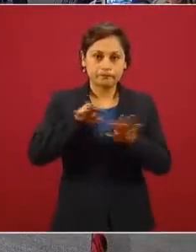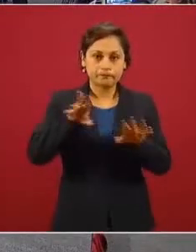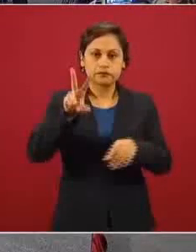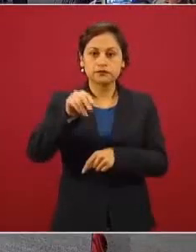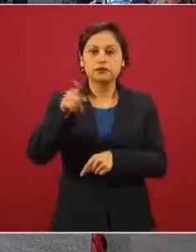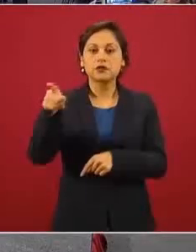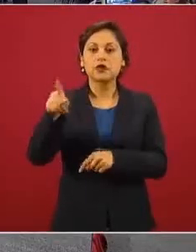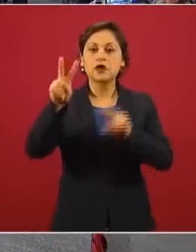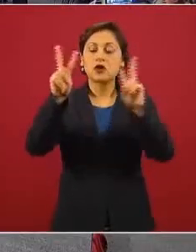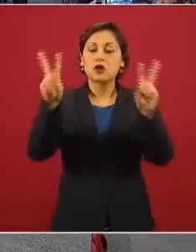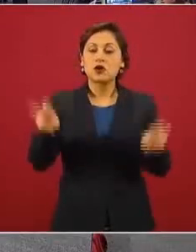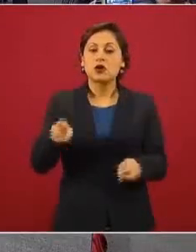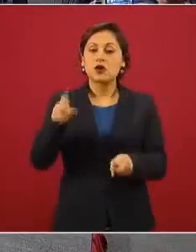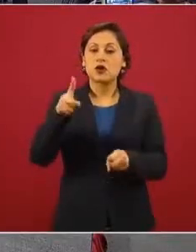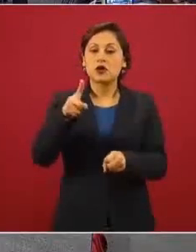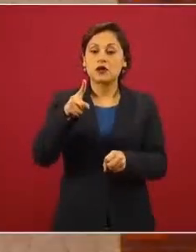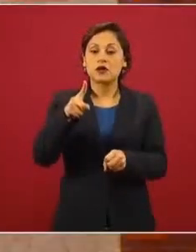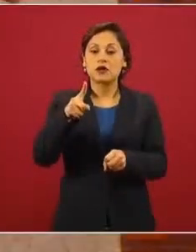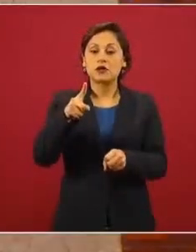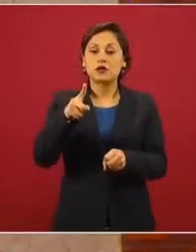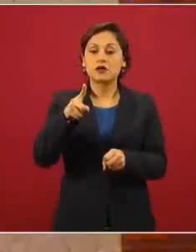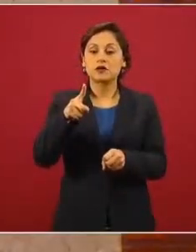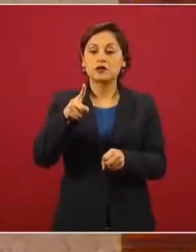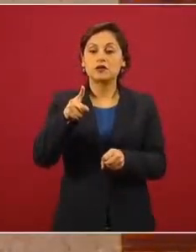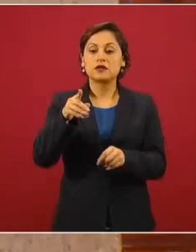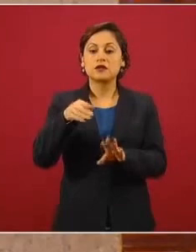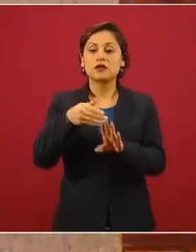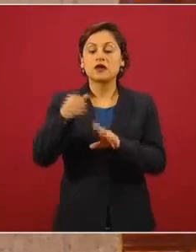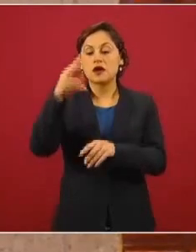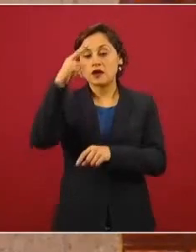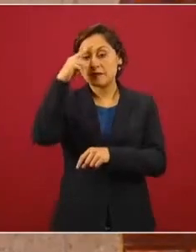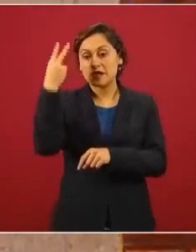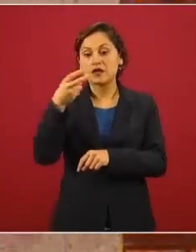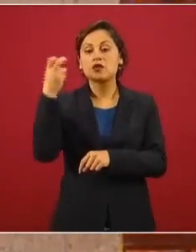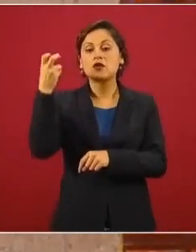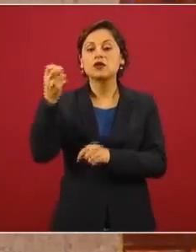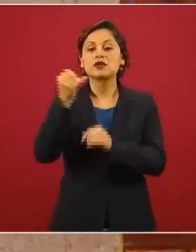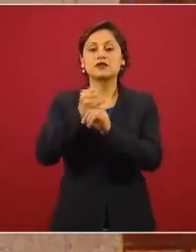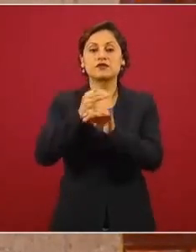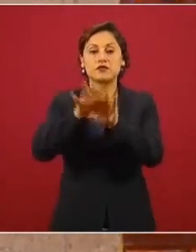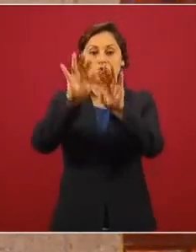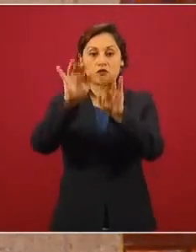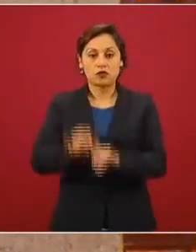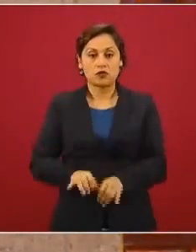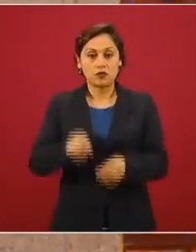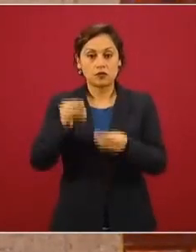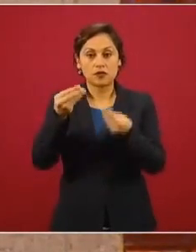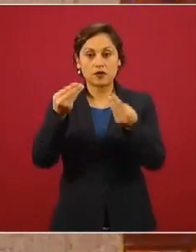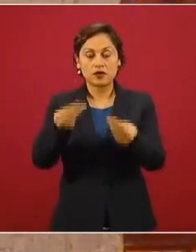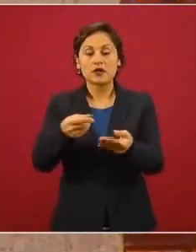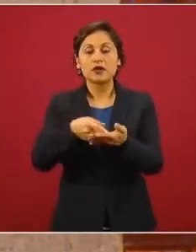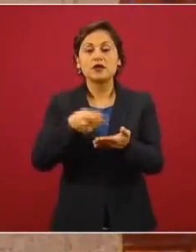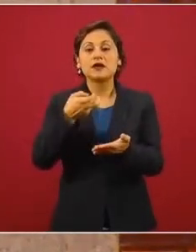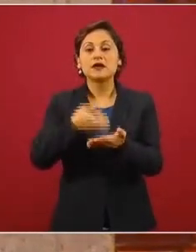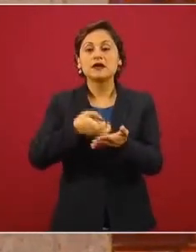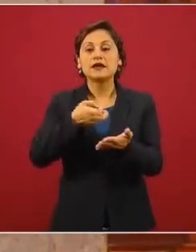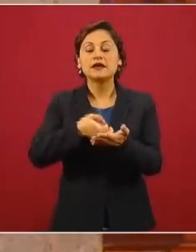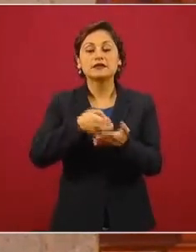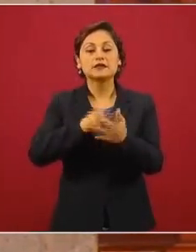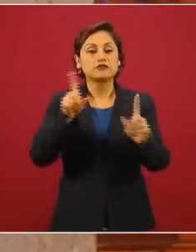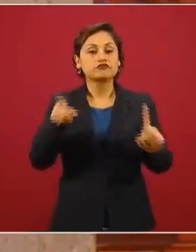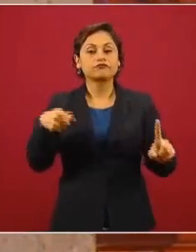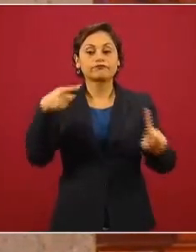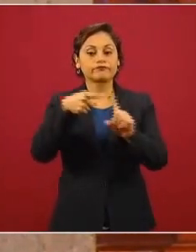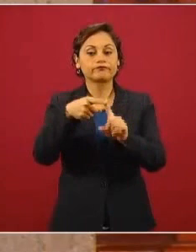opositor amplio. Es un resumen ejecutivo. La siguiente, por favor. El objetivo de este documento es